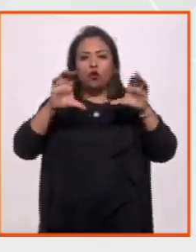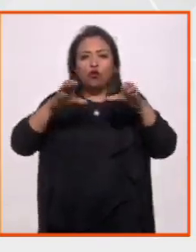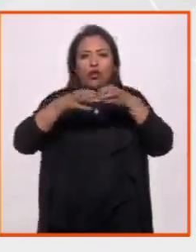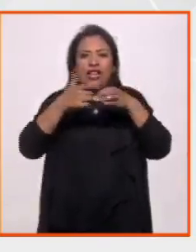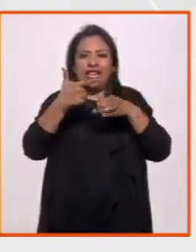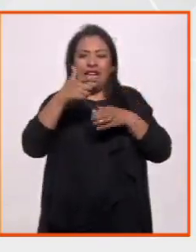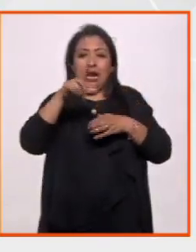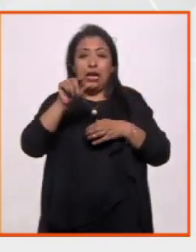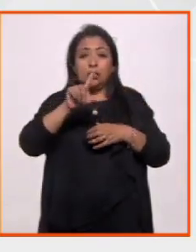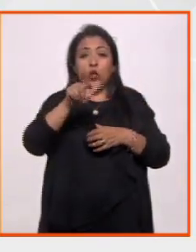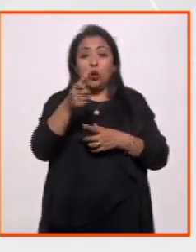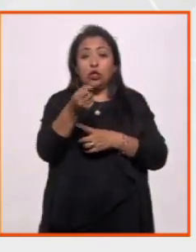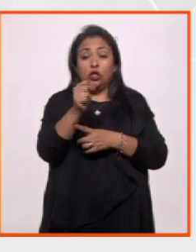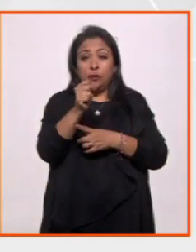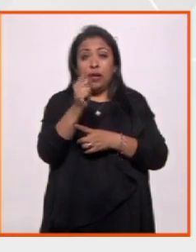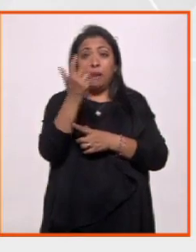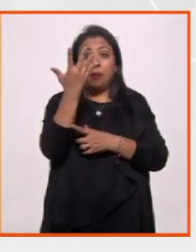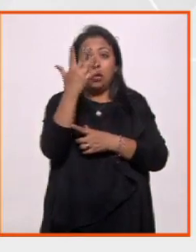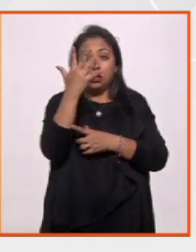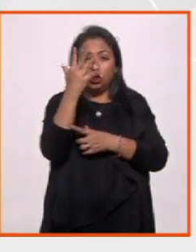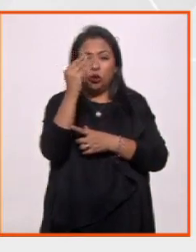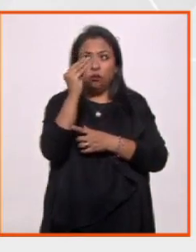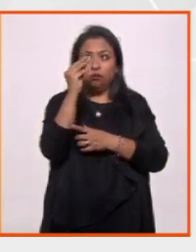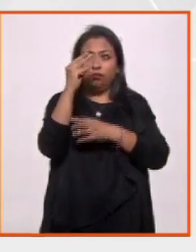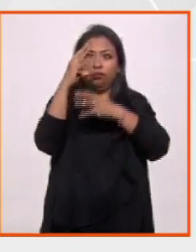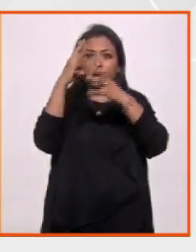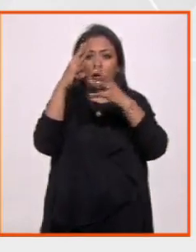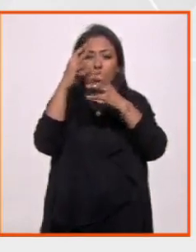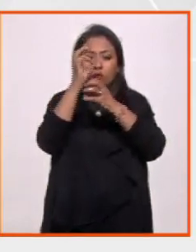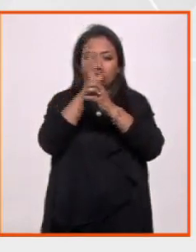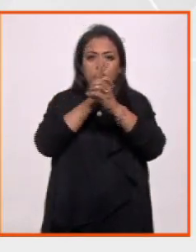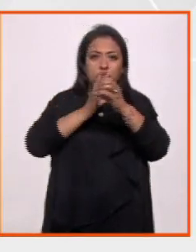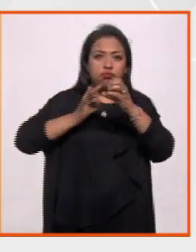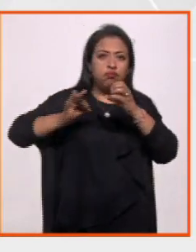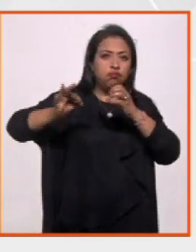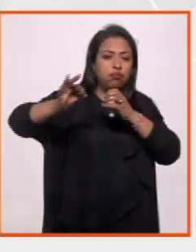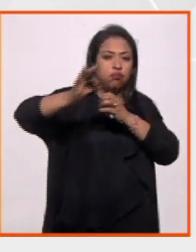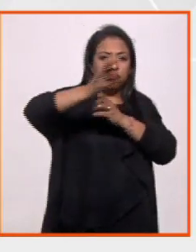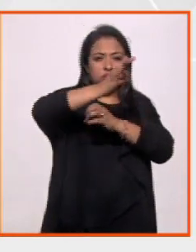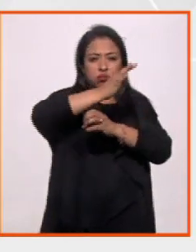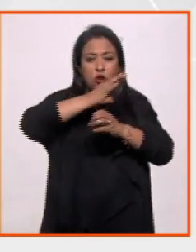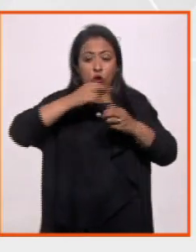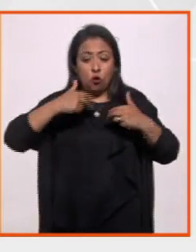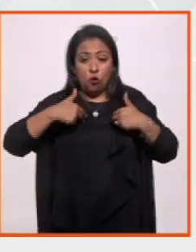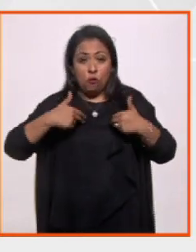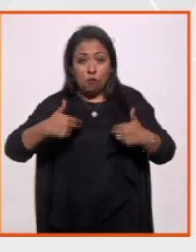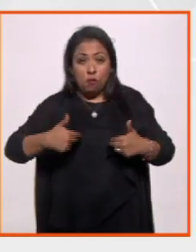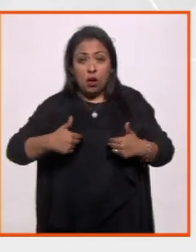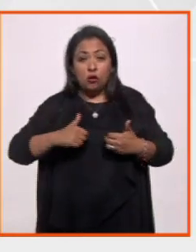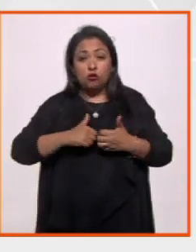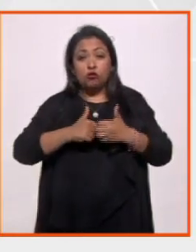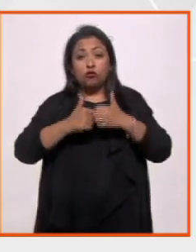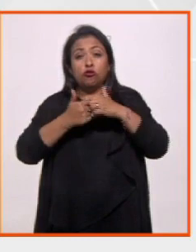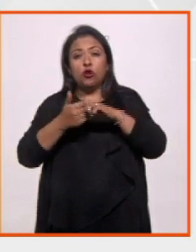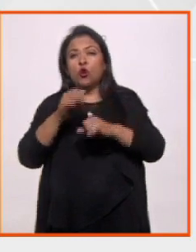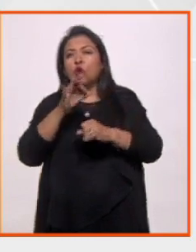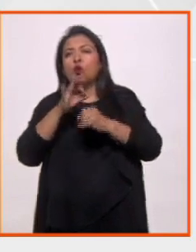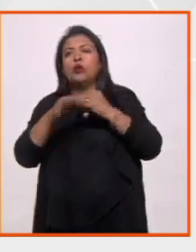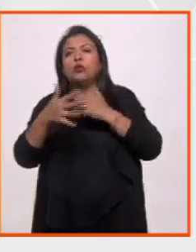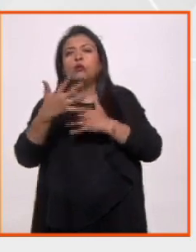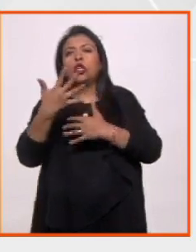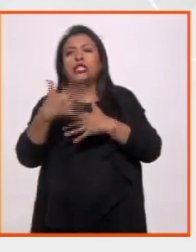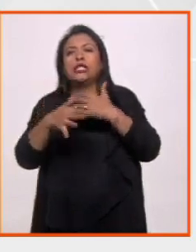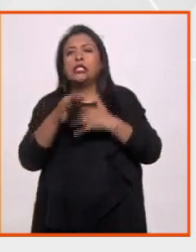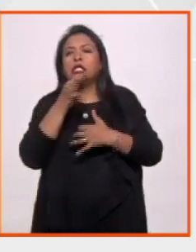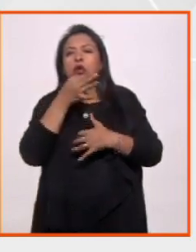septiembre se forma el Sol y alrededor de él un sistema planetario. La humanidad y la civilización surgen en los últimos 15